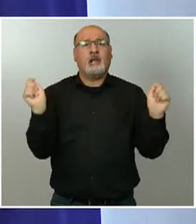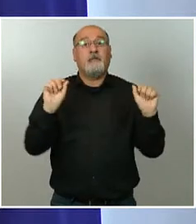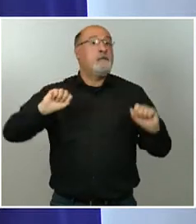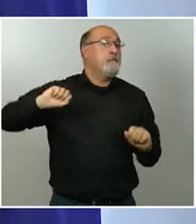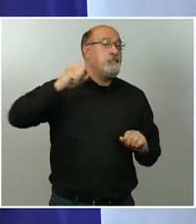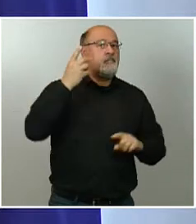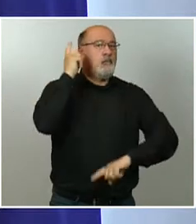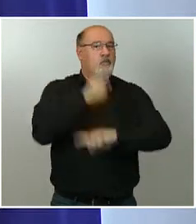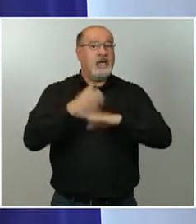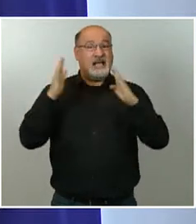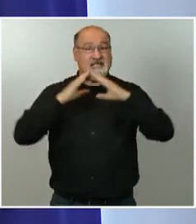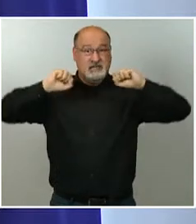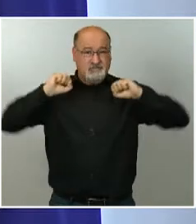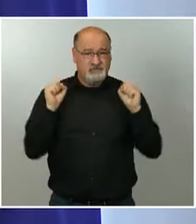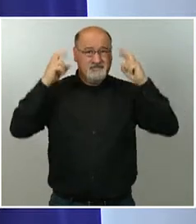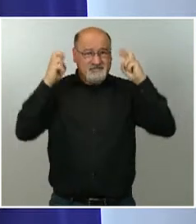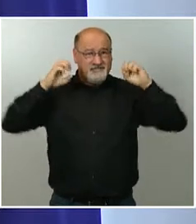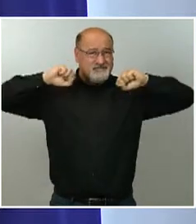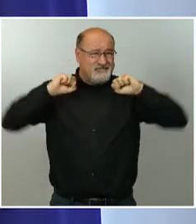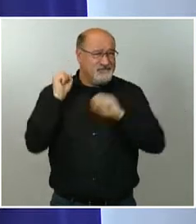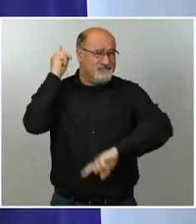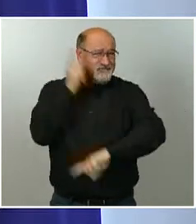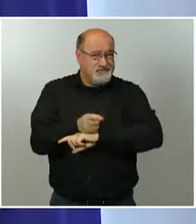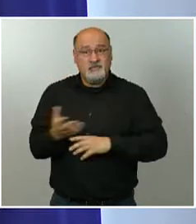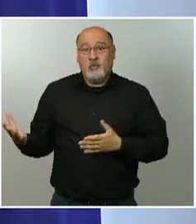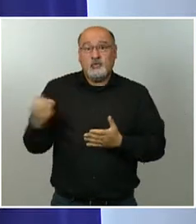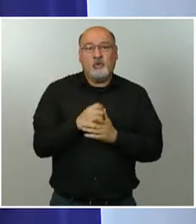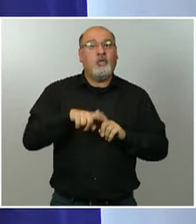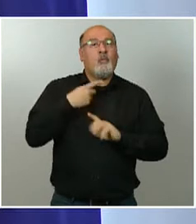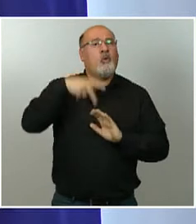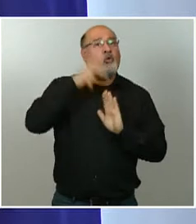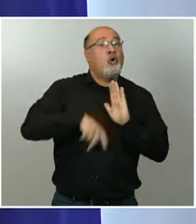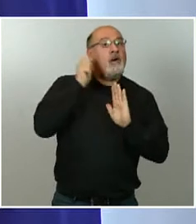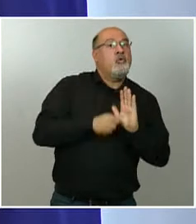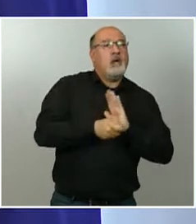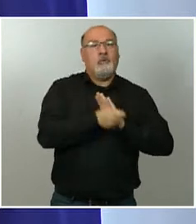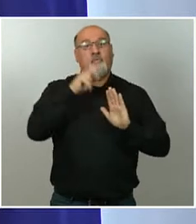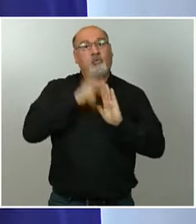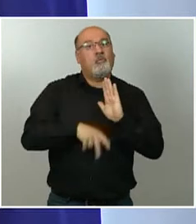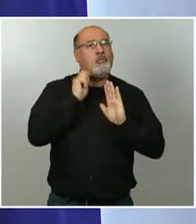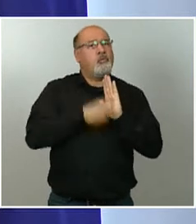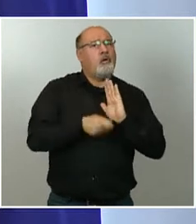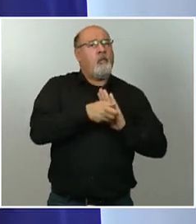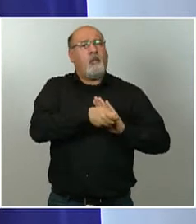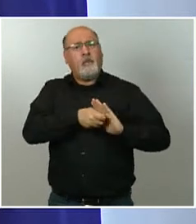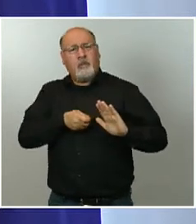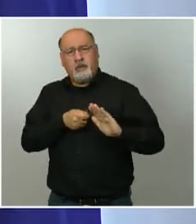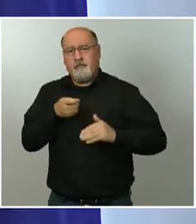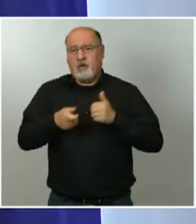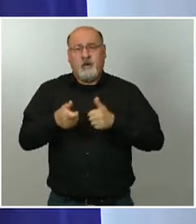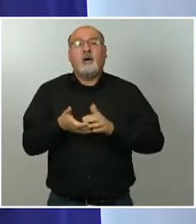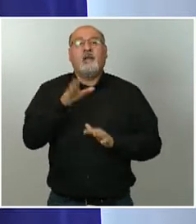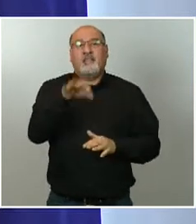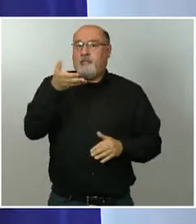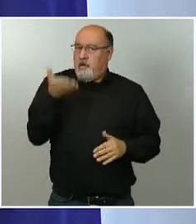y después iniciamos la desescalada, tomamos una decisión importante, también como Gobierno, que fue mantener la Liga